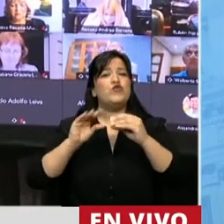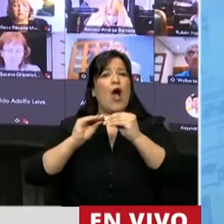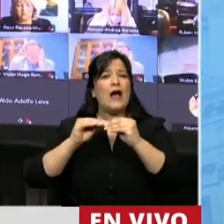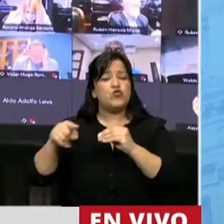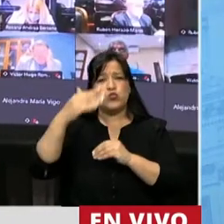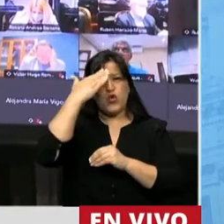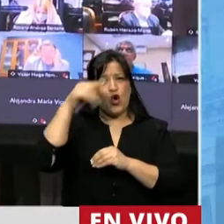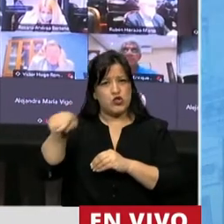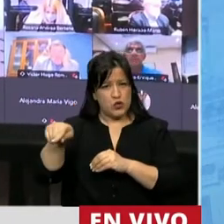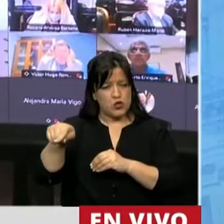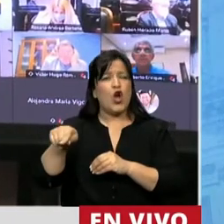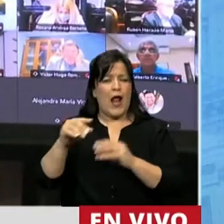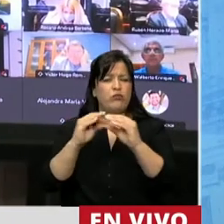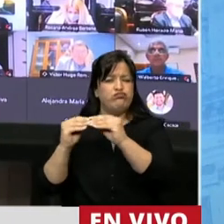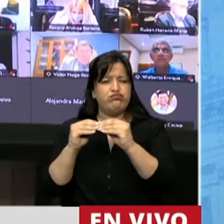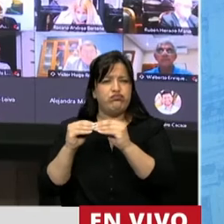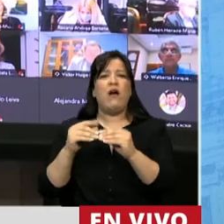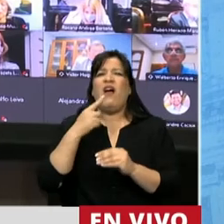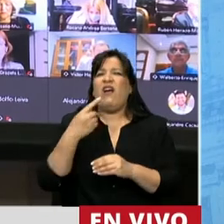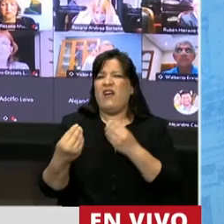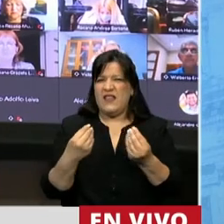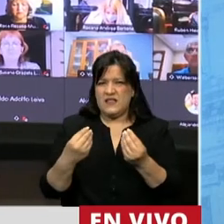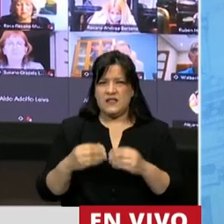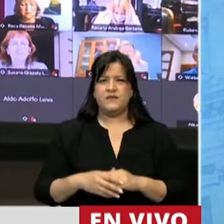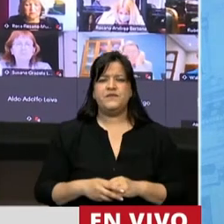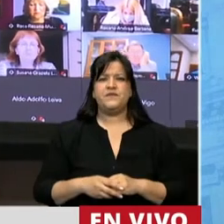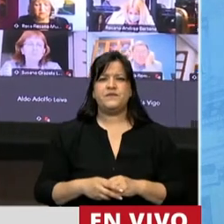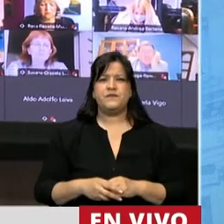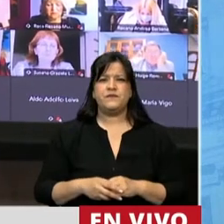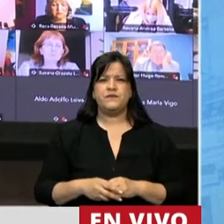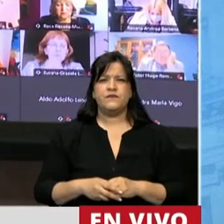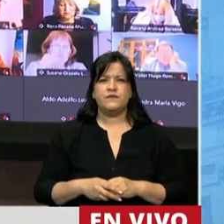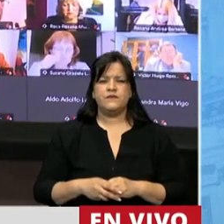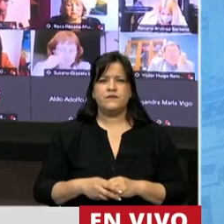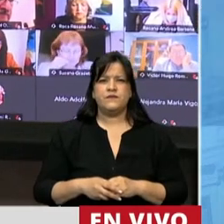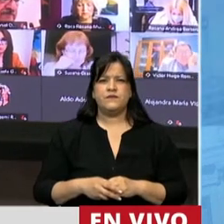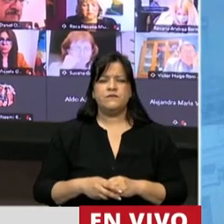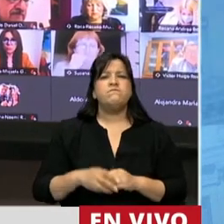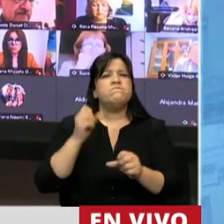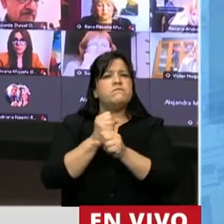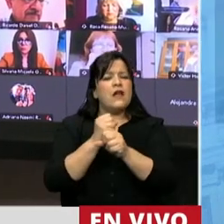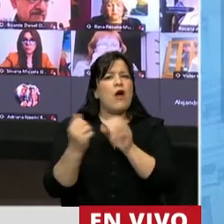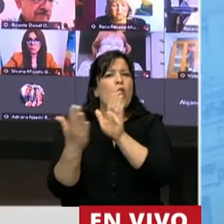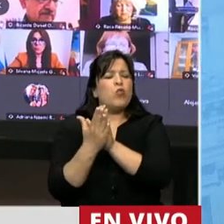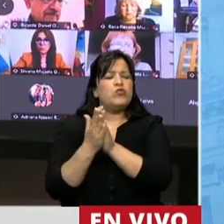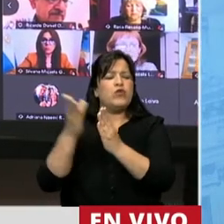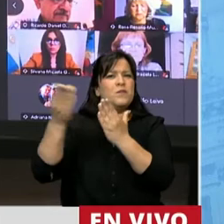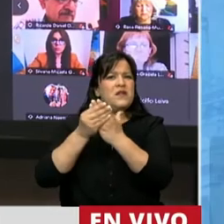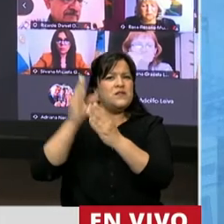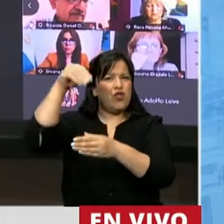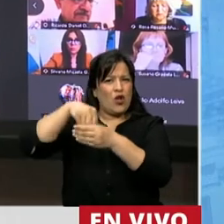Constitucionales, ahí se establece que en un trabajo con el Ministerio del Interior